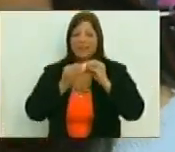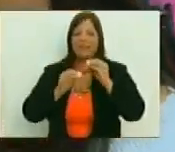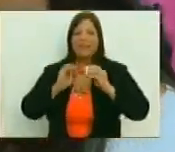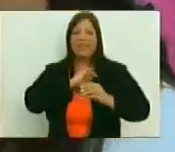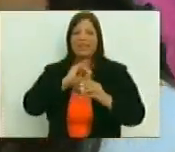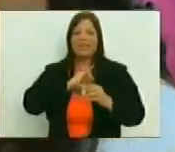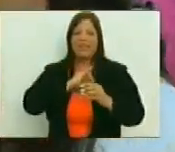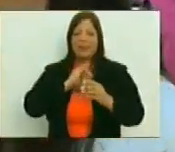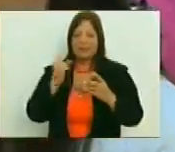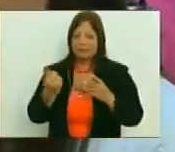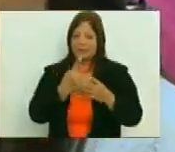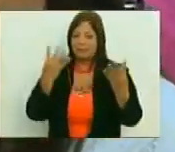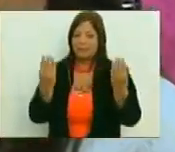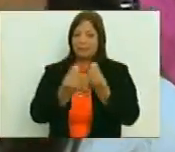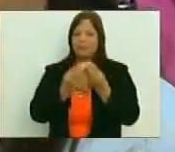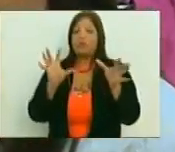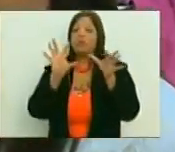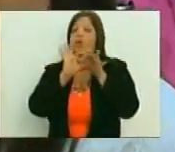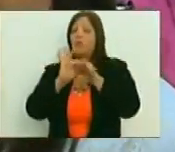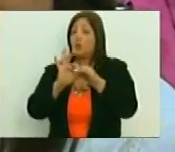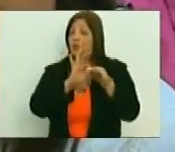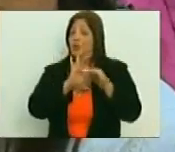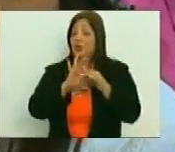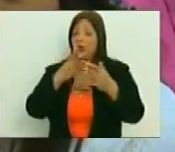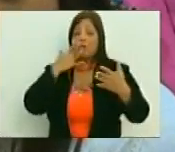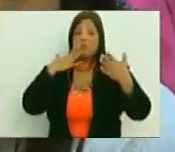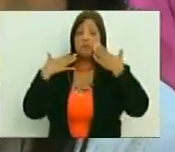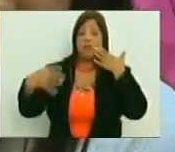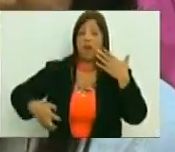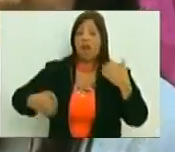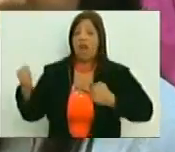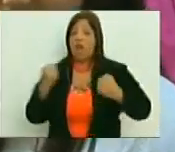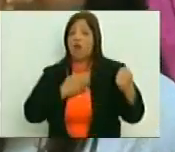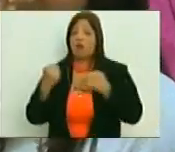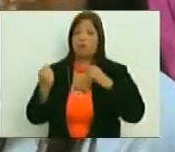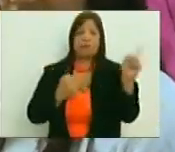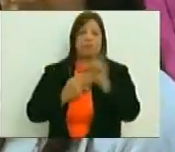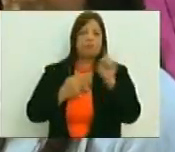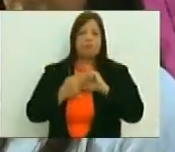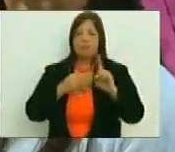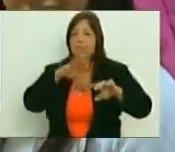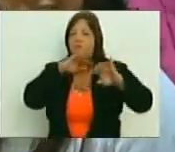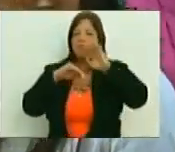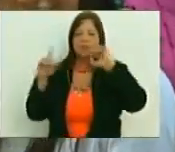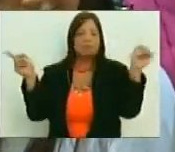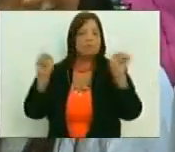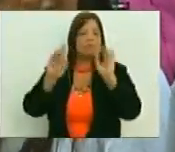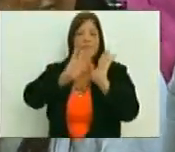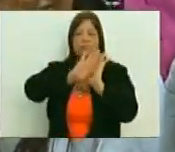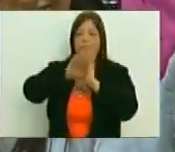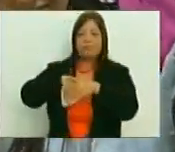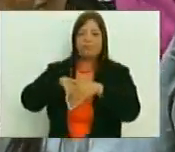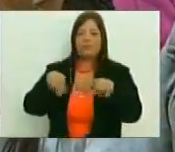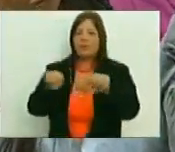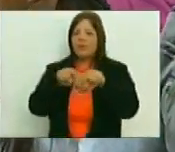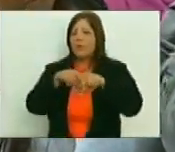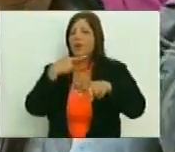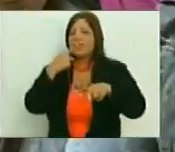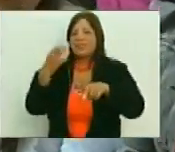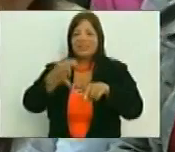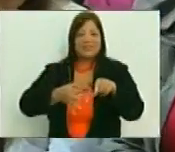trabajando todos, unidos, sin mezquindades, sin complejos, entendiendo como lo decía y siempre lo dice